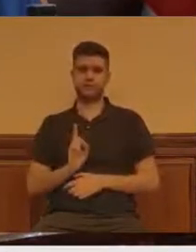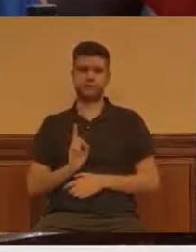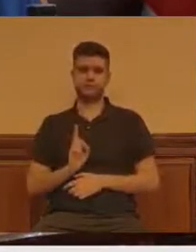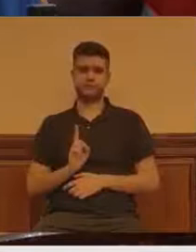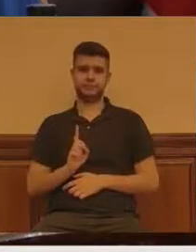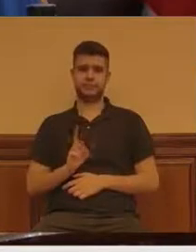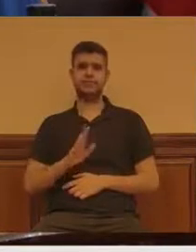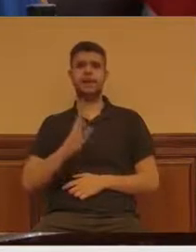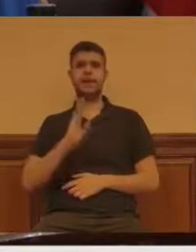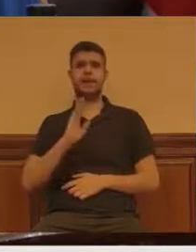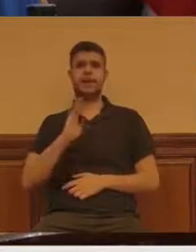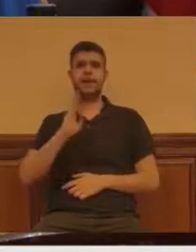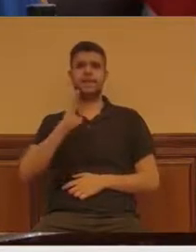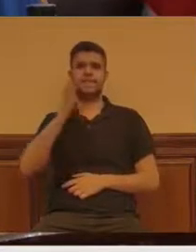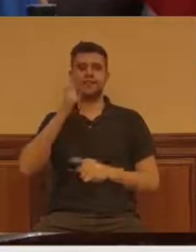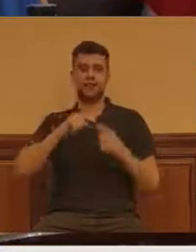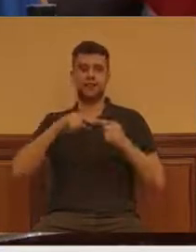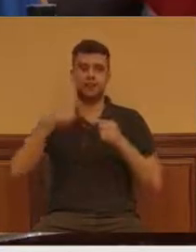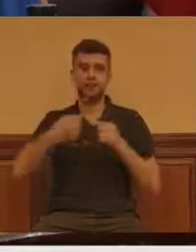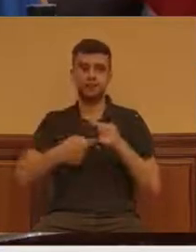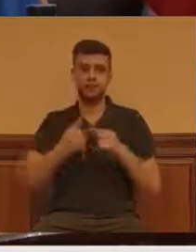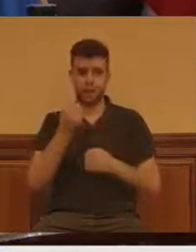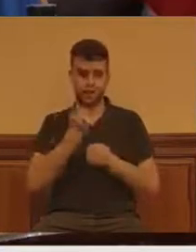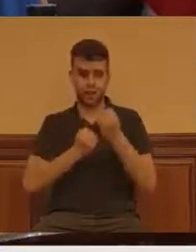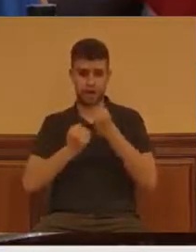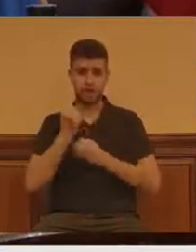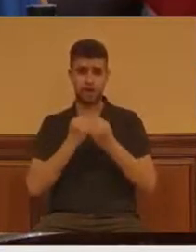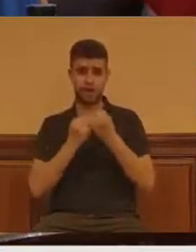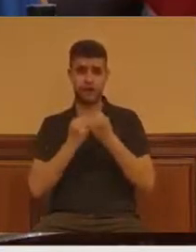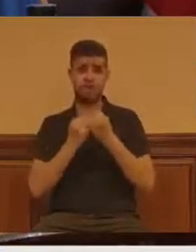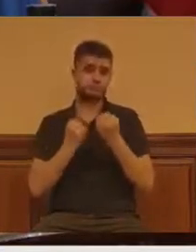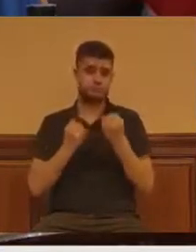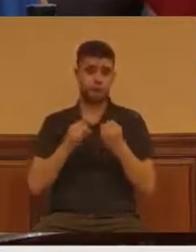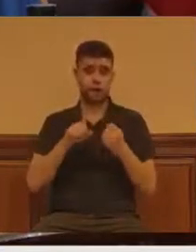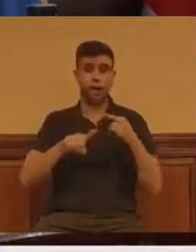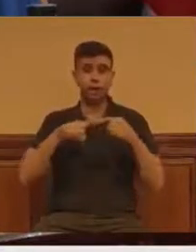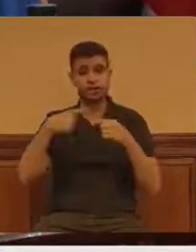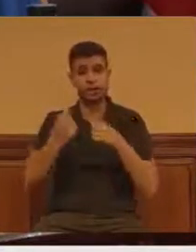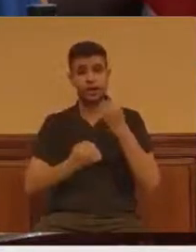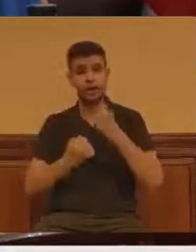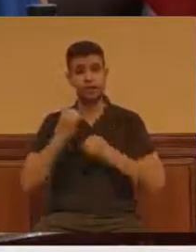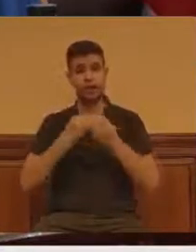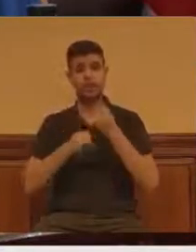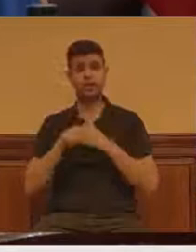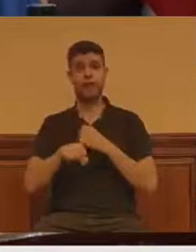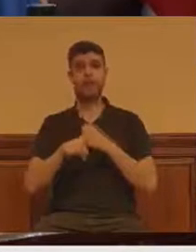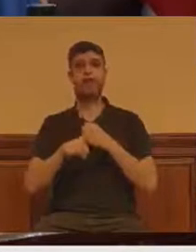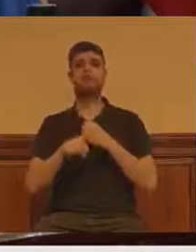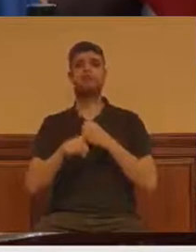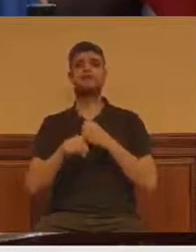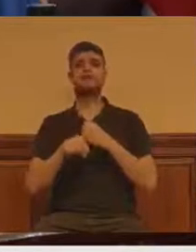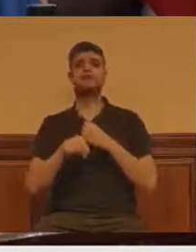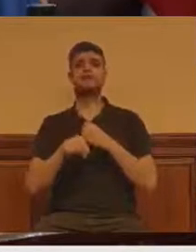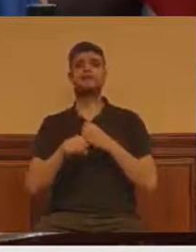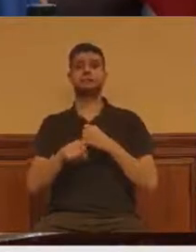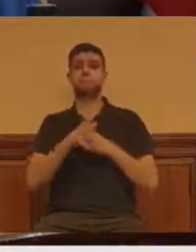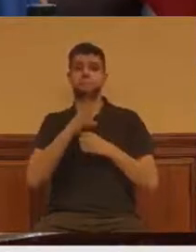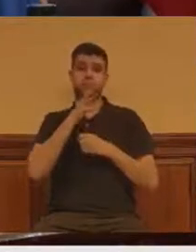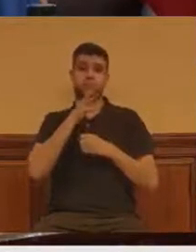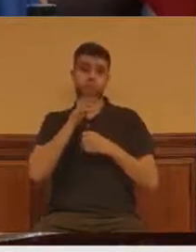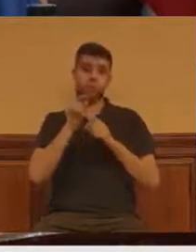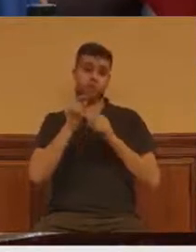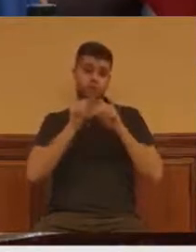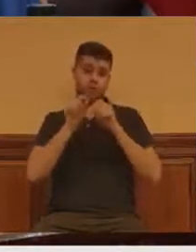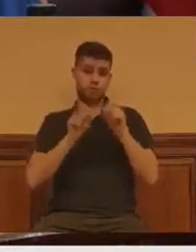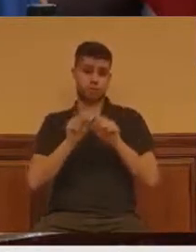Repercusiones económicas. Bueno, pues las repercusiones económicas que se están produciendo debido a la pandemia pues